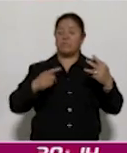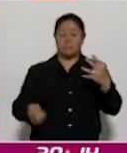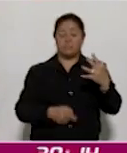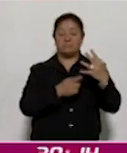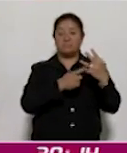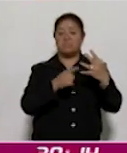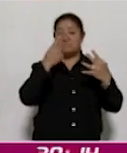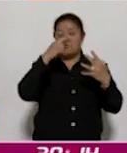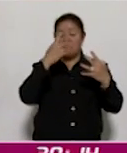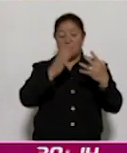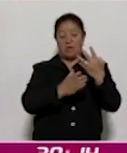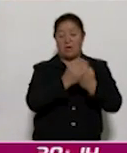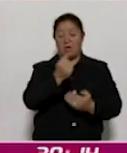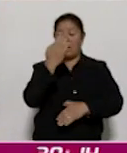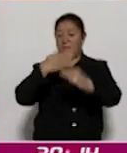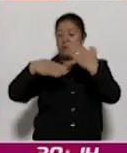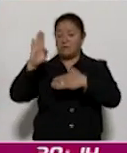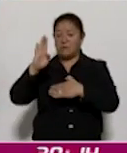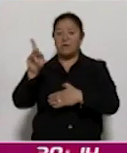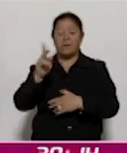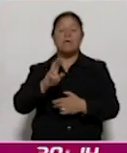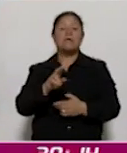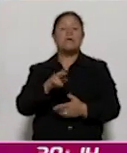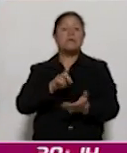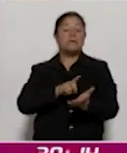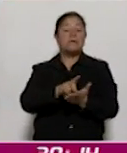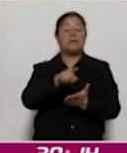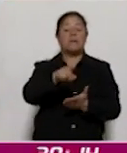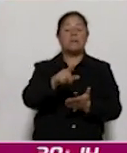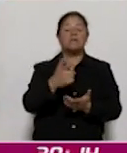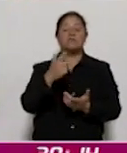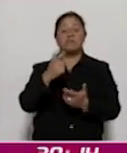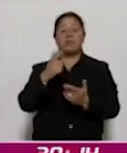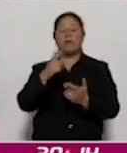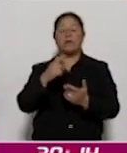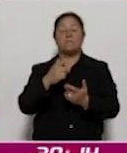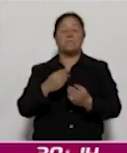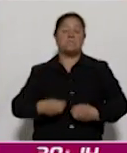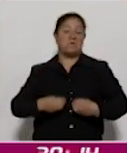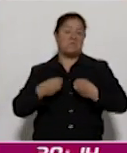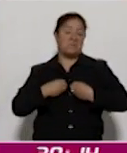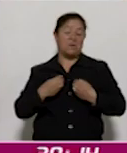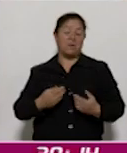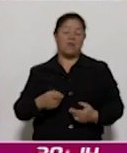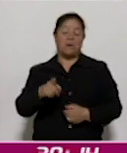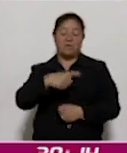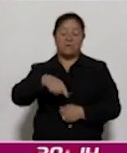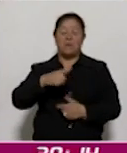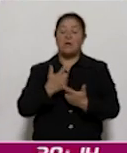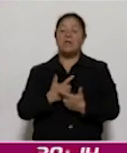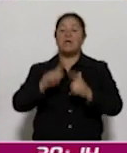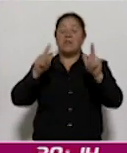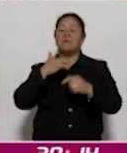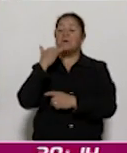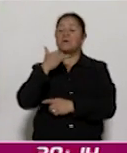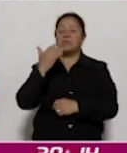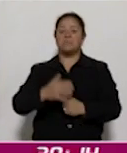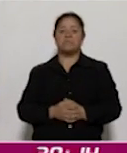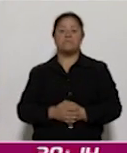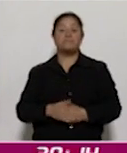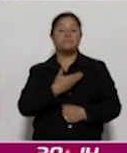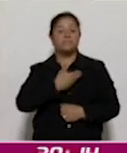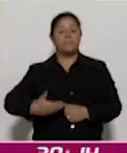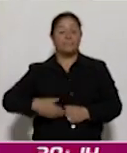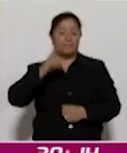garantía y el respeto al derecho a vivir una vida libre de corrupción. Durante el panel, la presidenta del Sistema Anticorrupción del